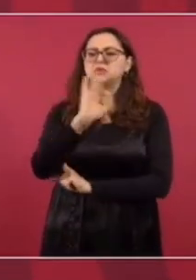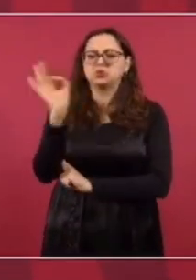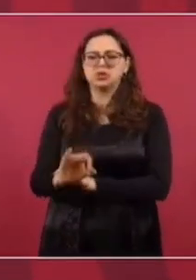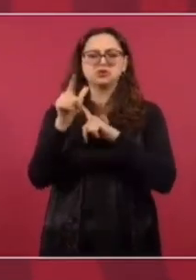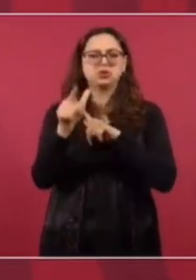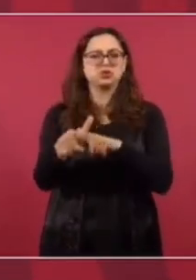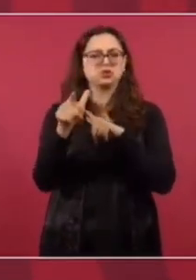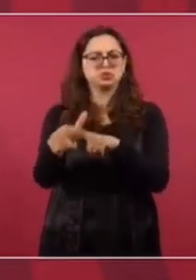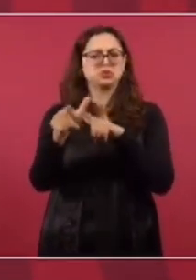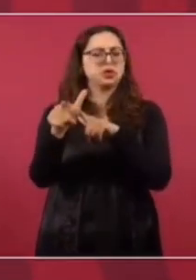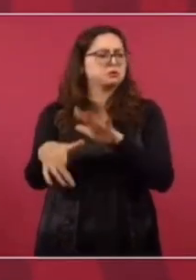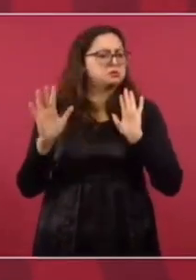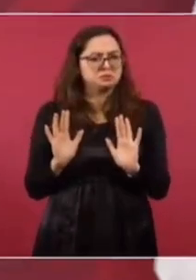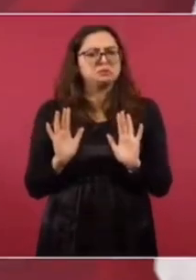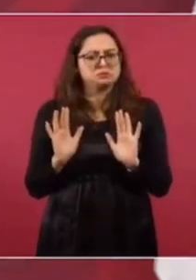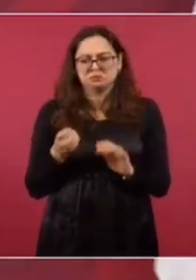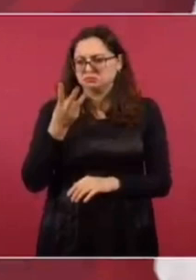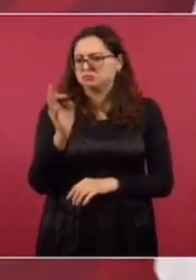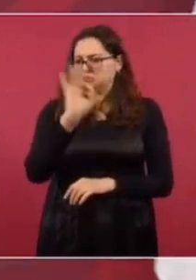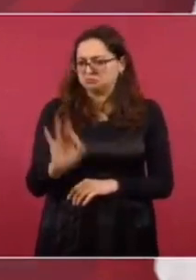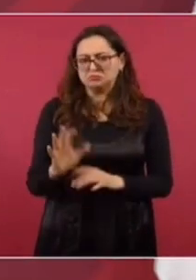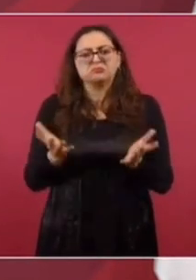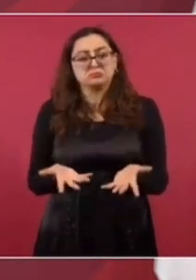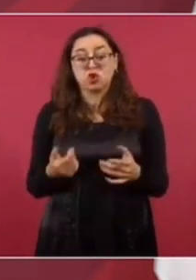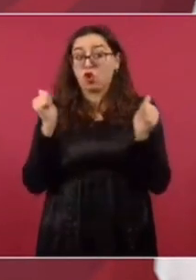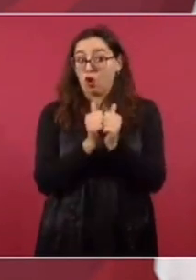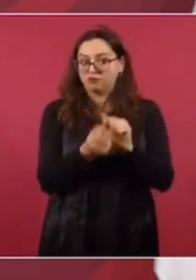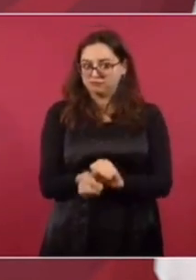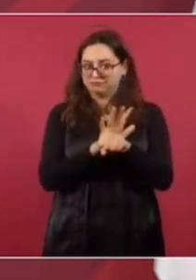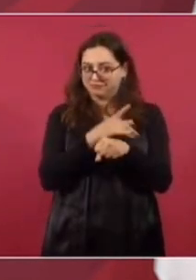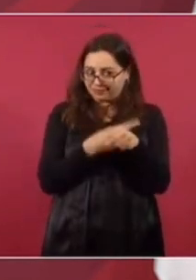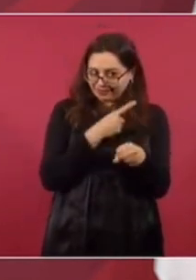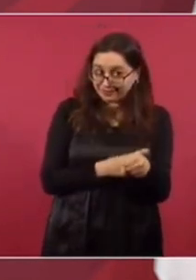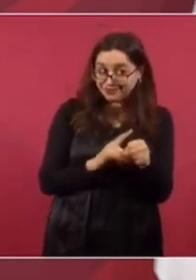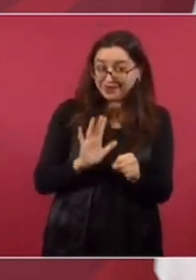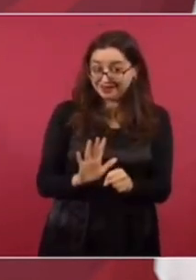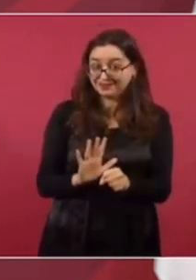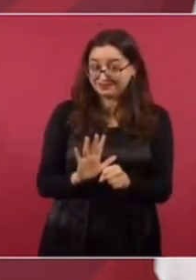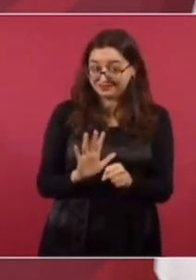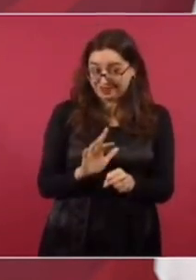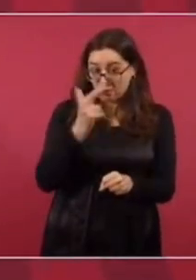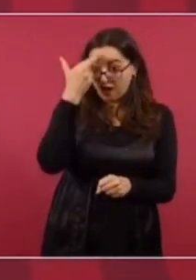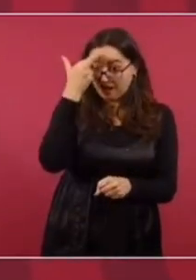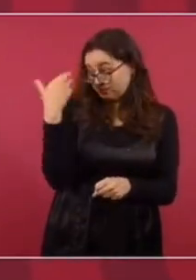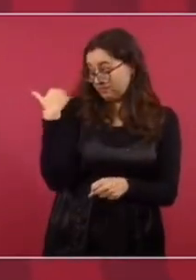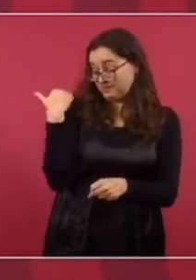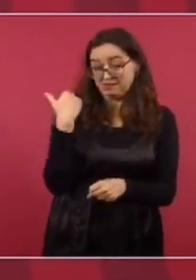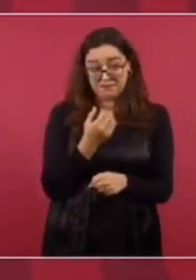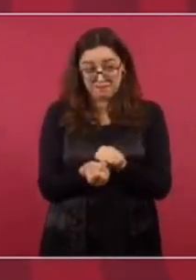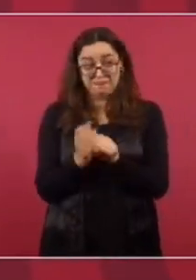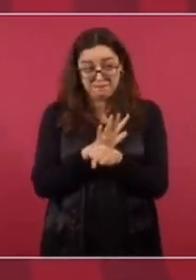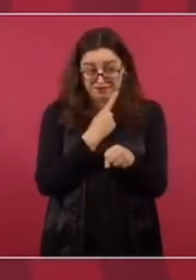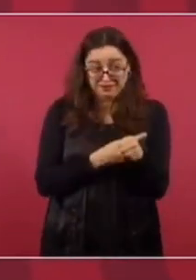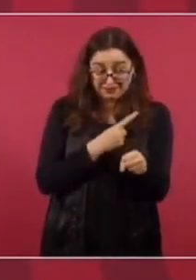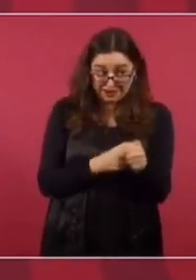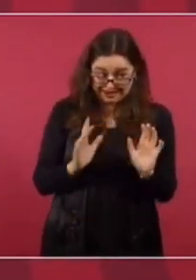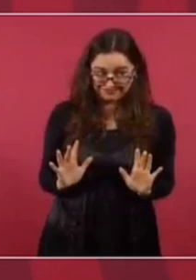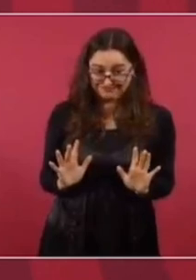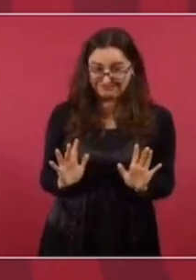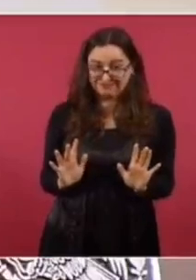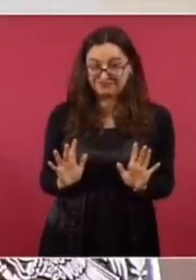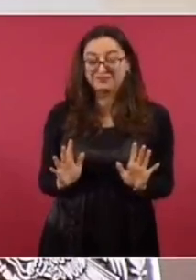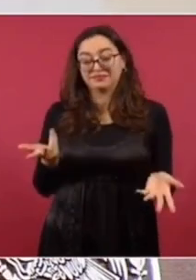que tengamos crecimiento en el sexenio, a pesar de la pandemia, que va a ser algo excepcional,